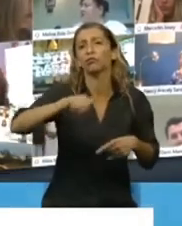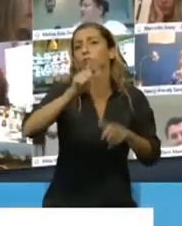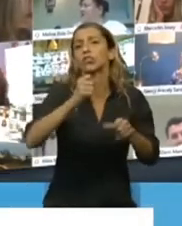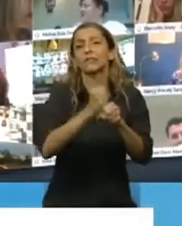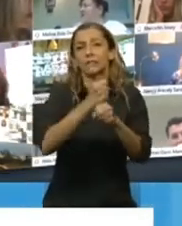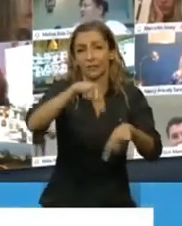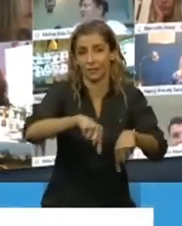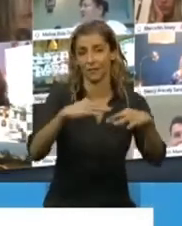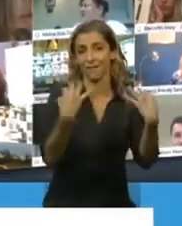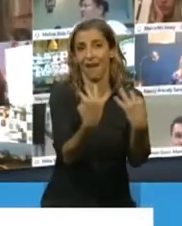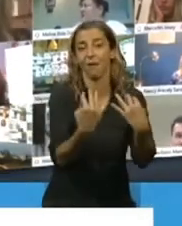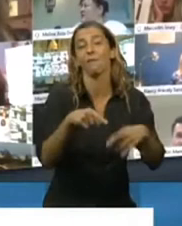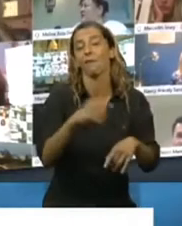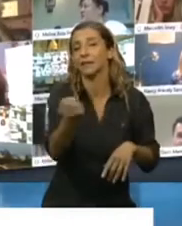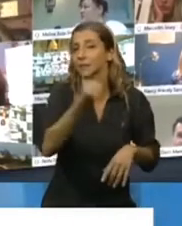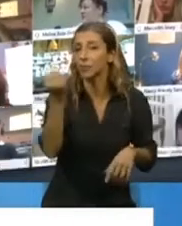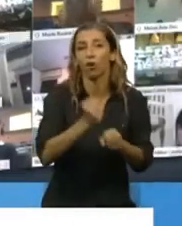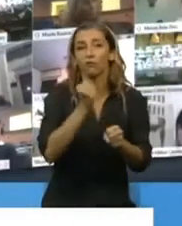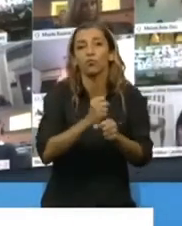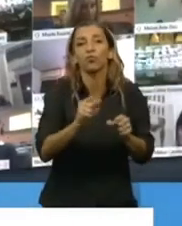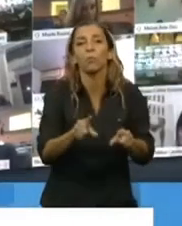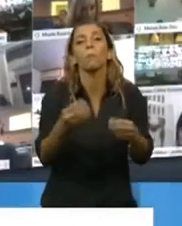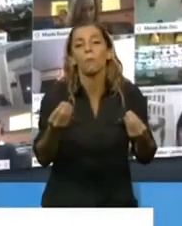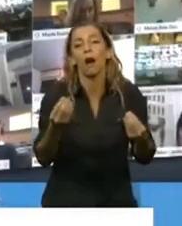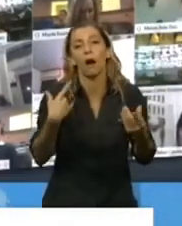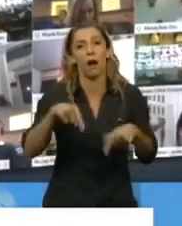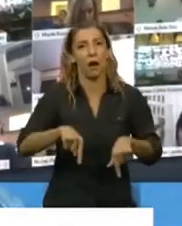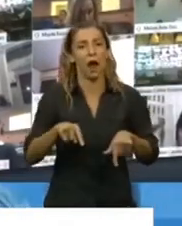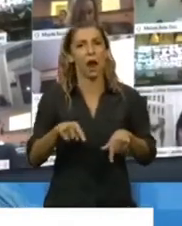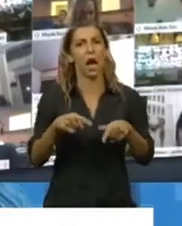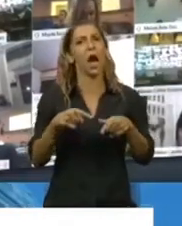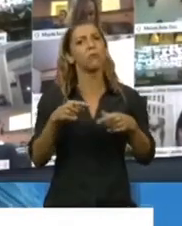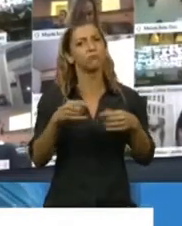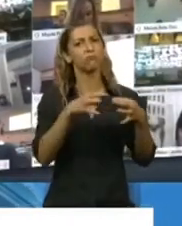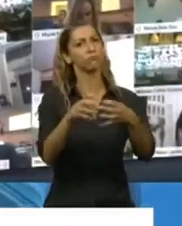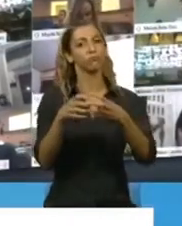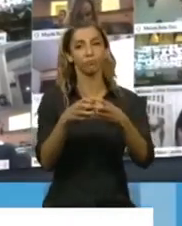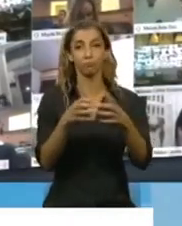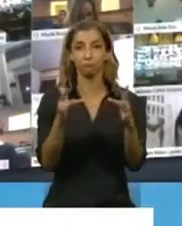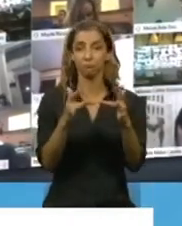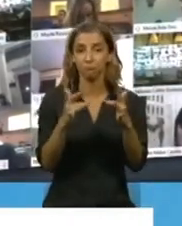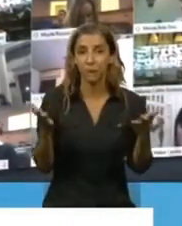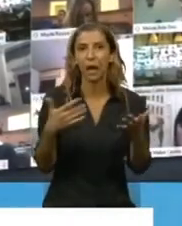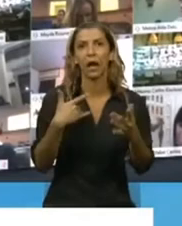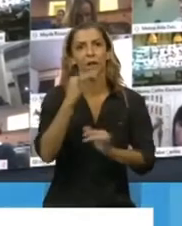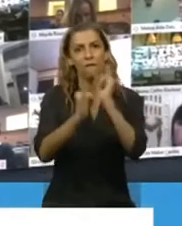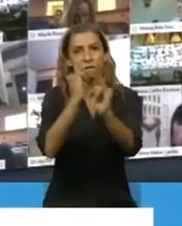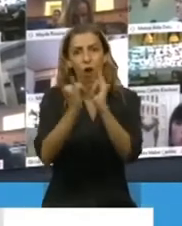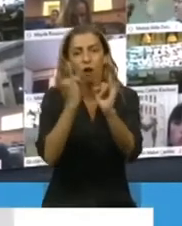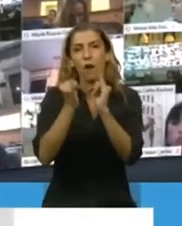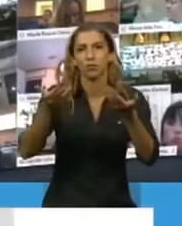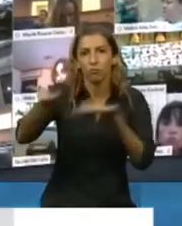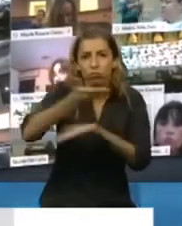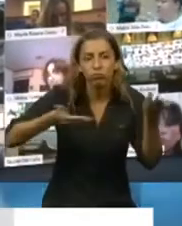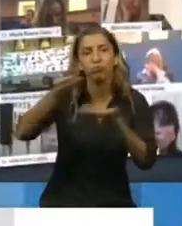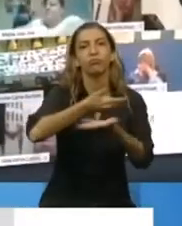para permitirnos a todos munirnos de forma directa de la información necesaria en una pandemia y en